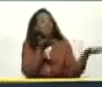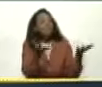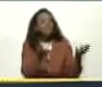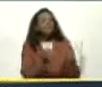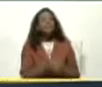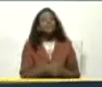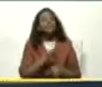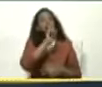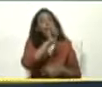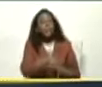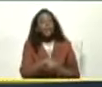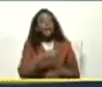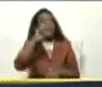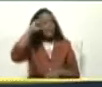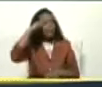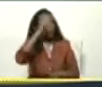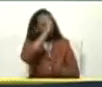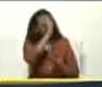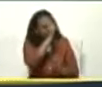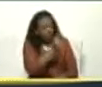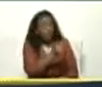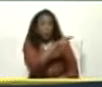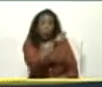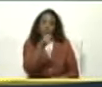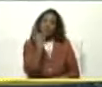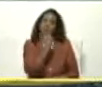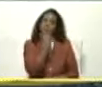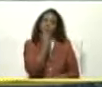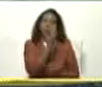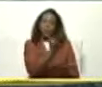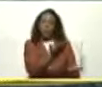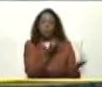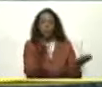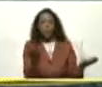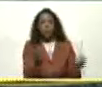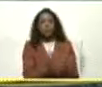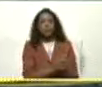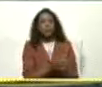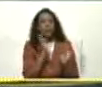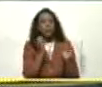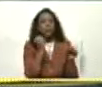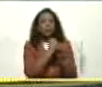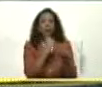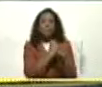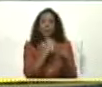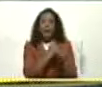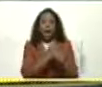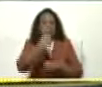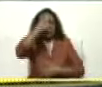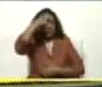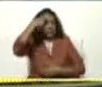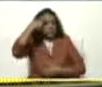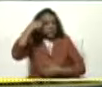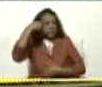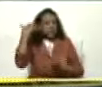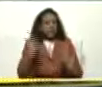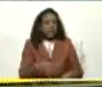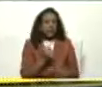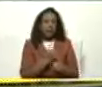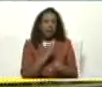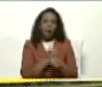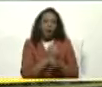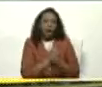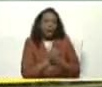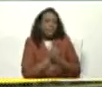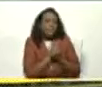Y también quiero reconocer Porque oye No puede ser El tremendo trabajo El esmero La dedicación Y